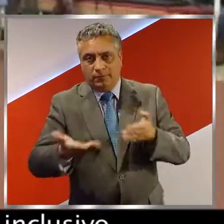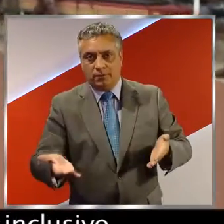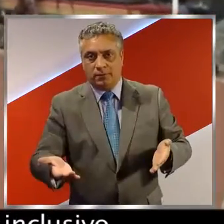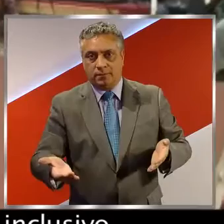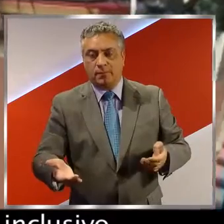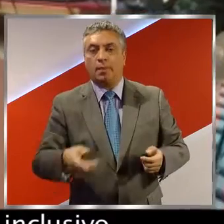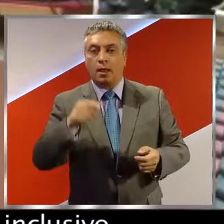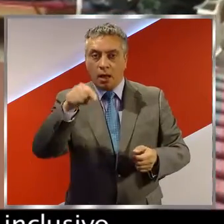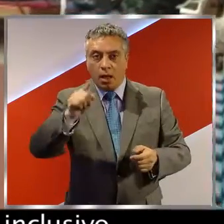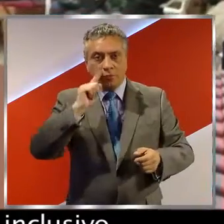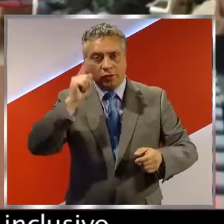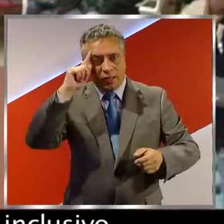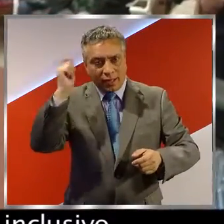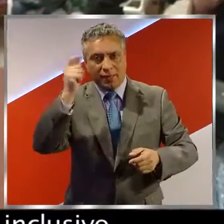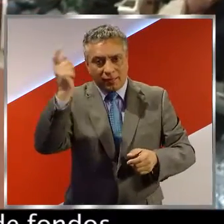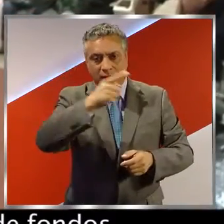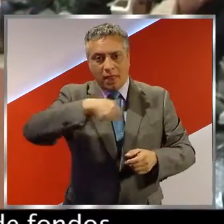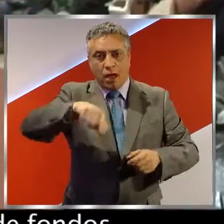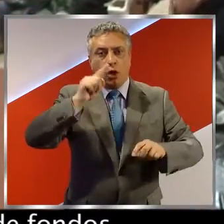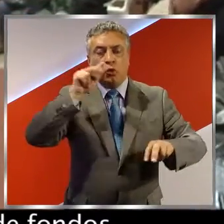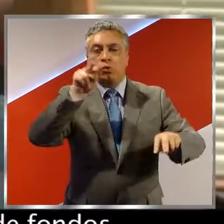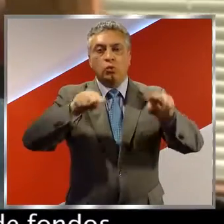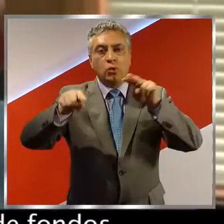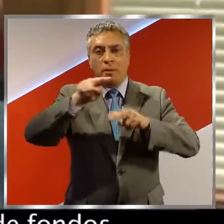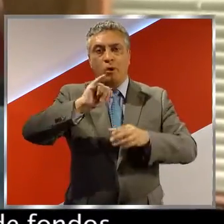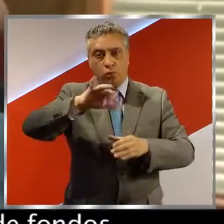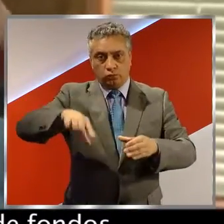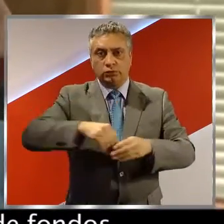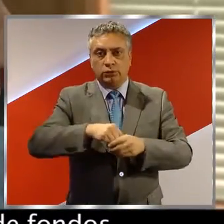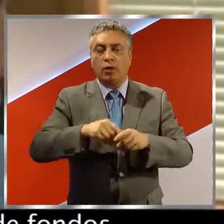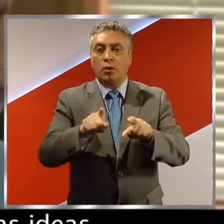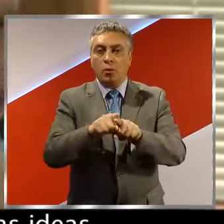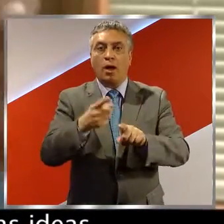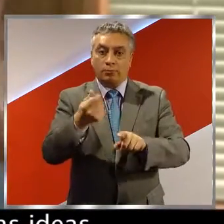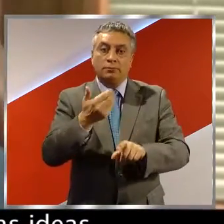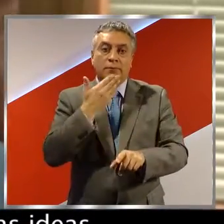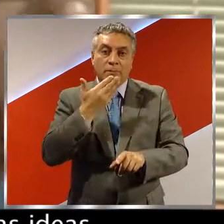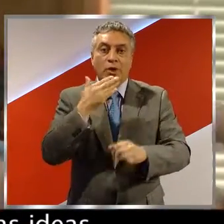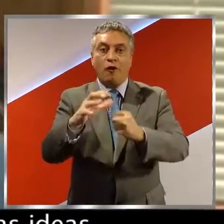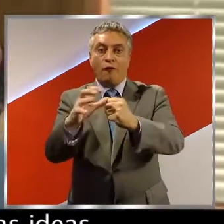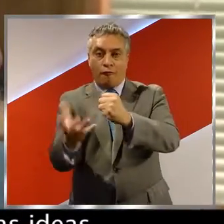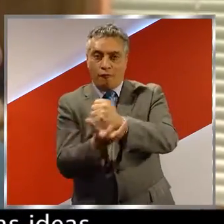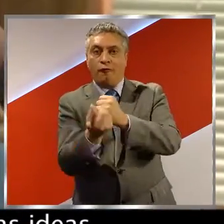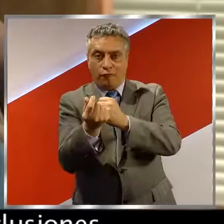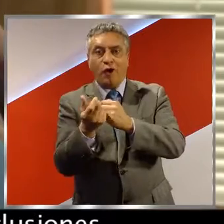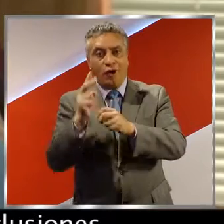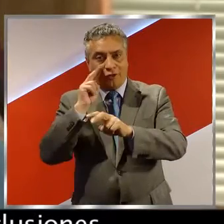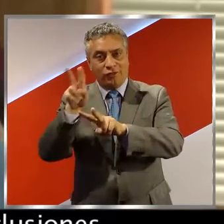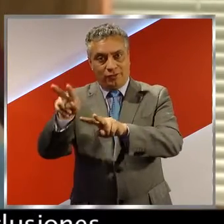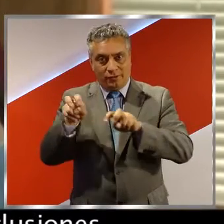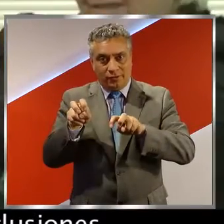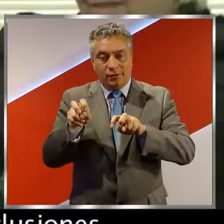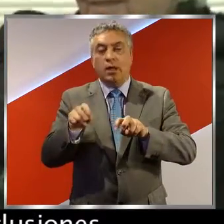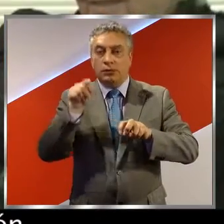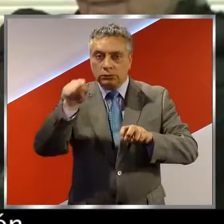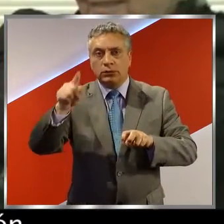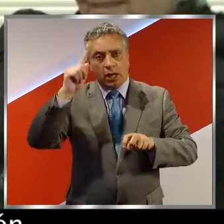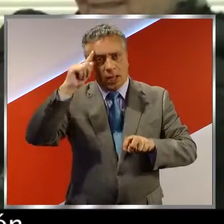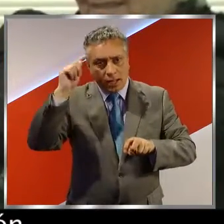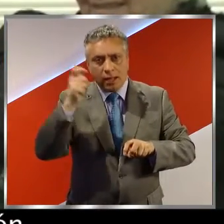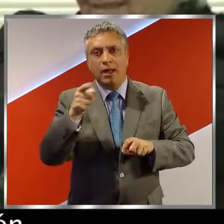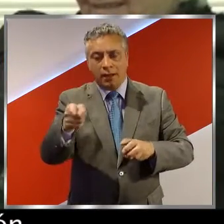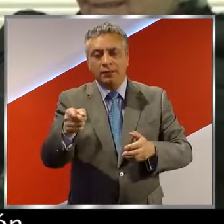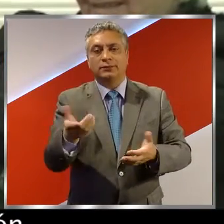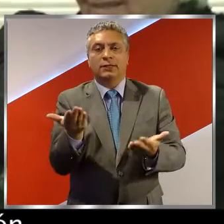iniciativas públicas y privadas sobre el turismo inclusivo, conjunto con la obtención de fondos para el desarrollo de dichas ideas, fueron algunas de las conclusiones